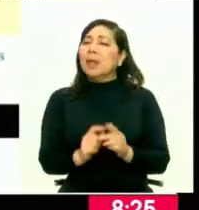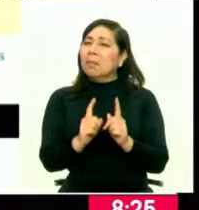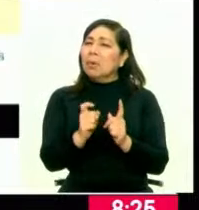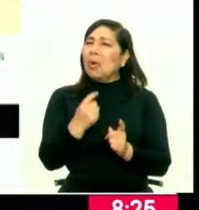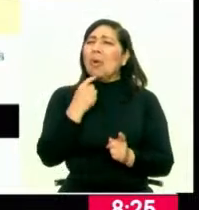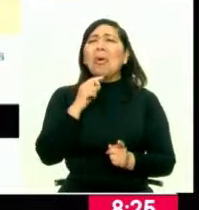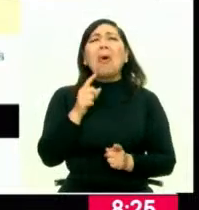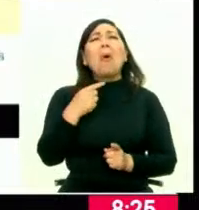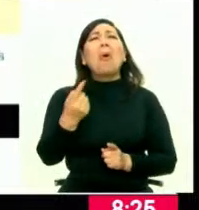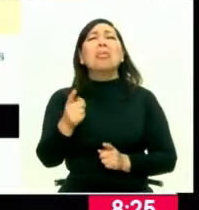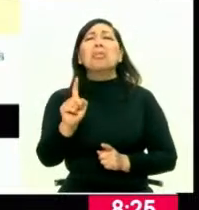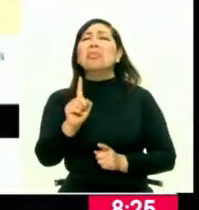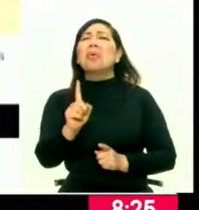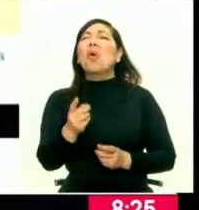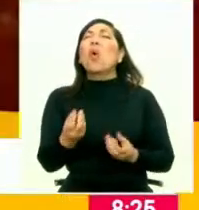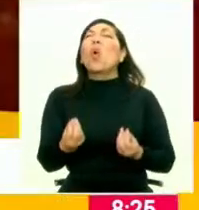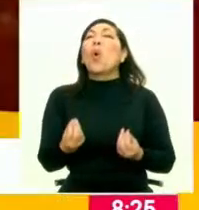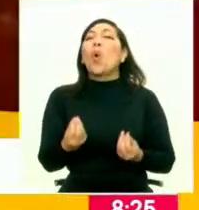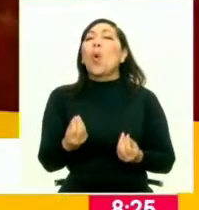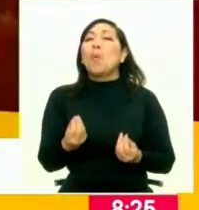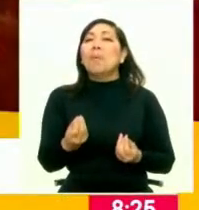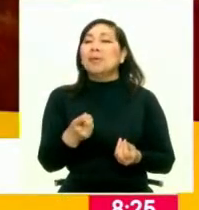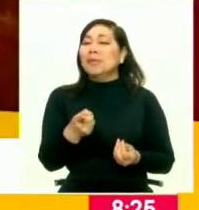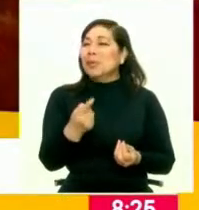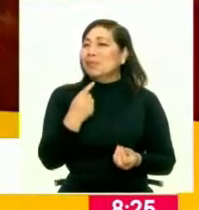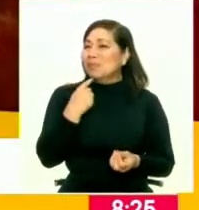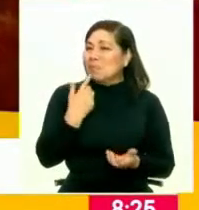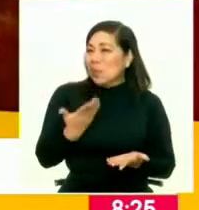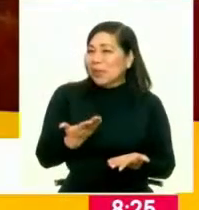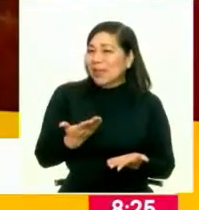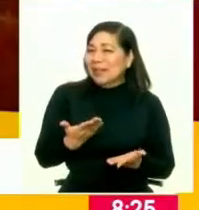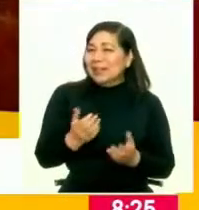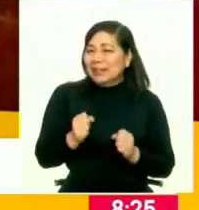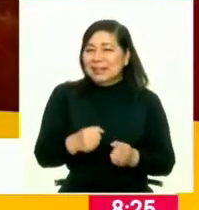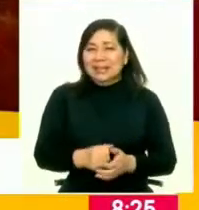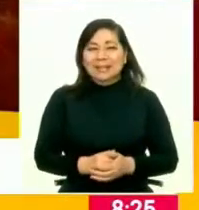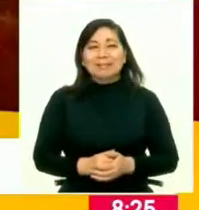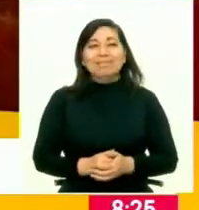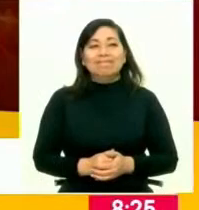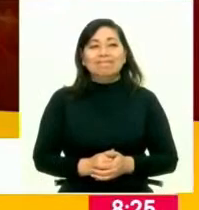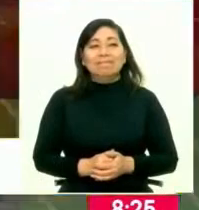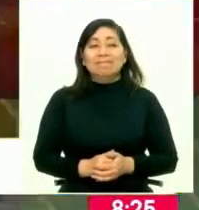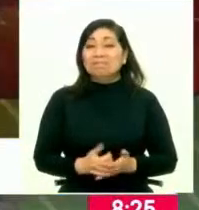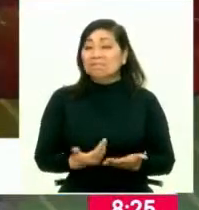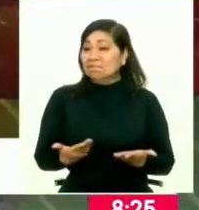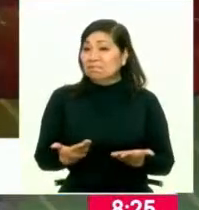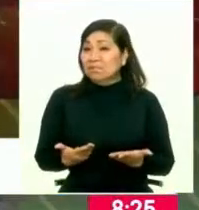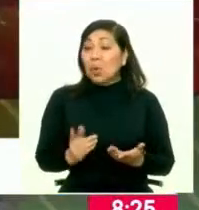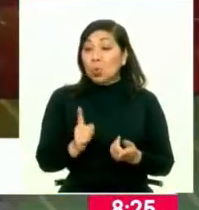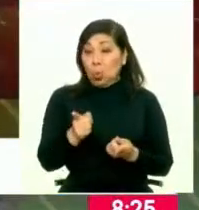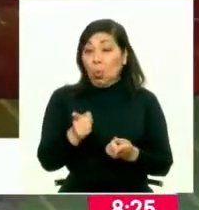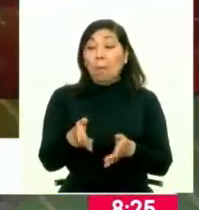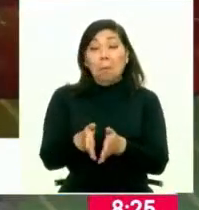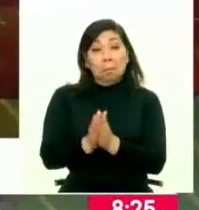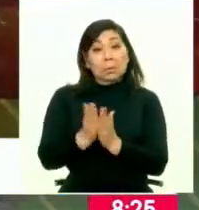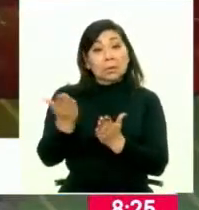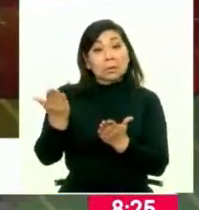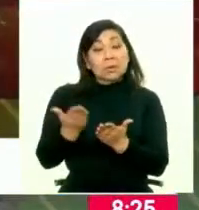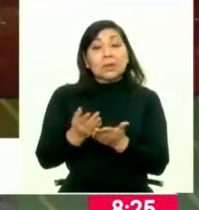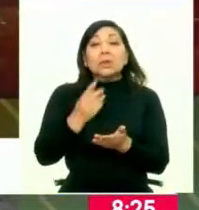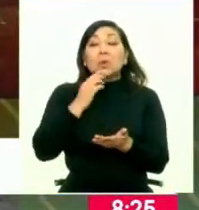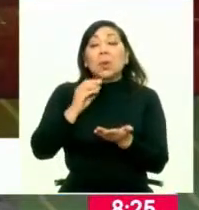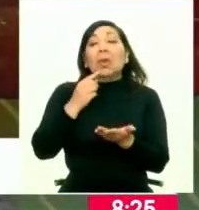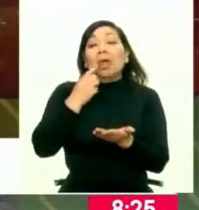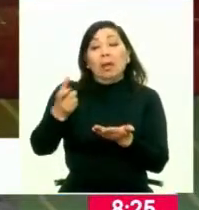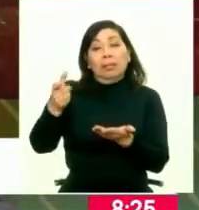pregunta dijo que no, ¿cómo puede hacer para que ahora figure que sí? Muy fácil. Él puede solicitar una rectificación